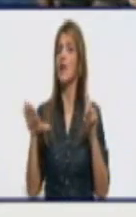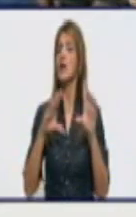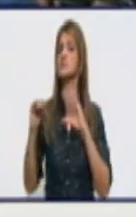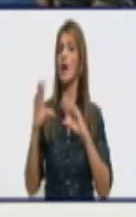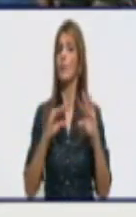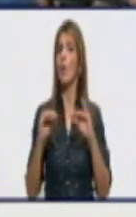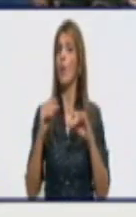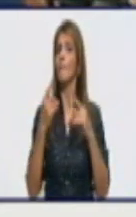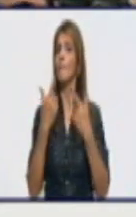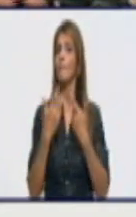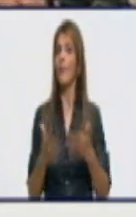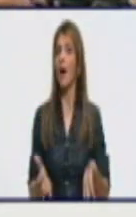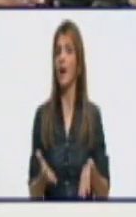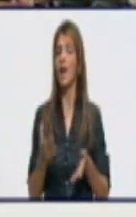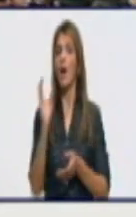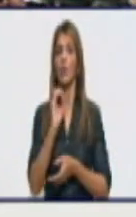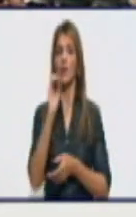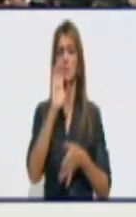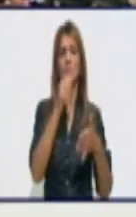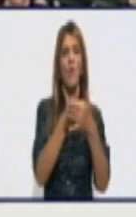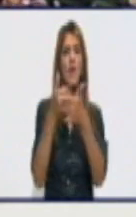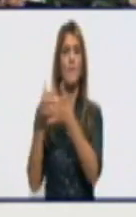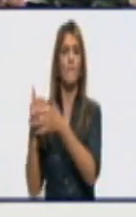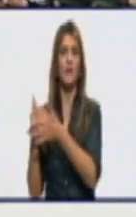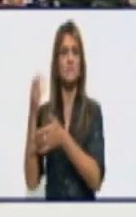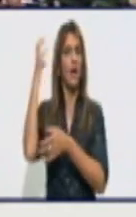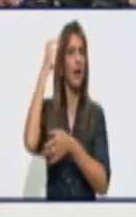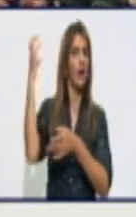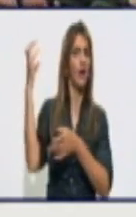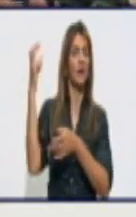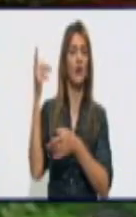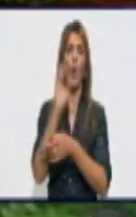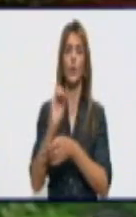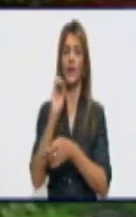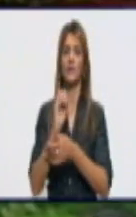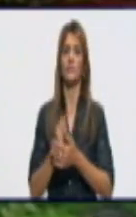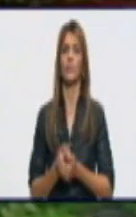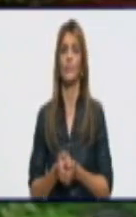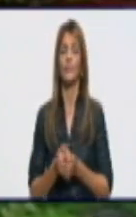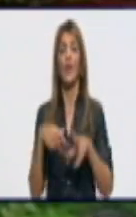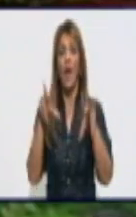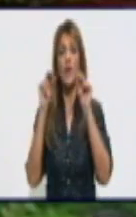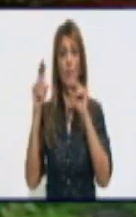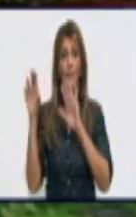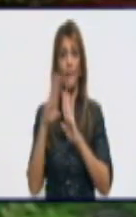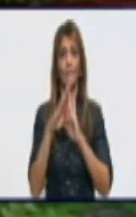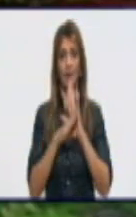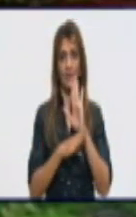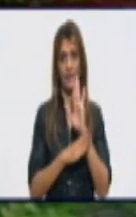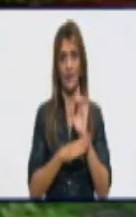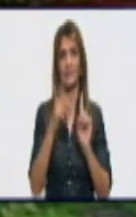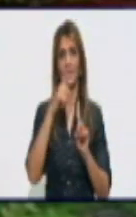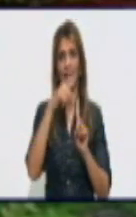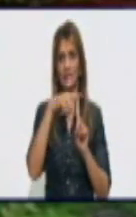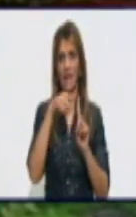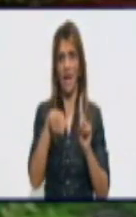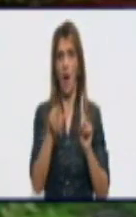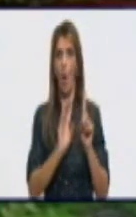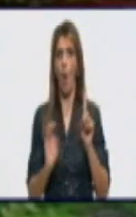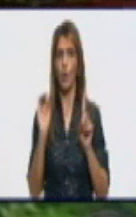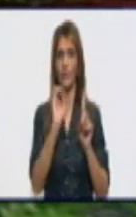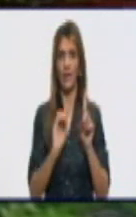estatales, a partir de las nuevas medidas que fueron adoptadas o que aparecen dentro de la tarea ordenamiento.